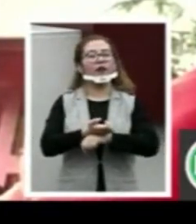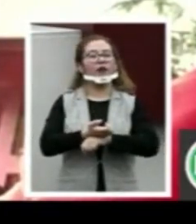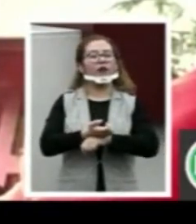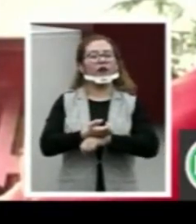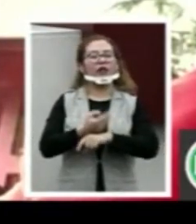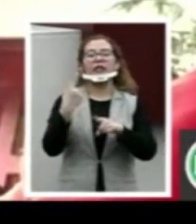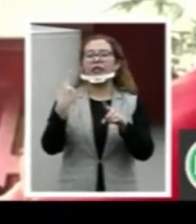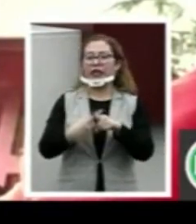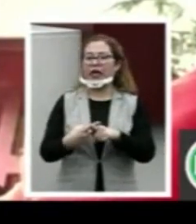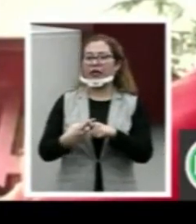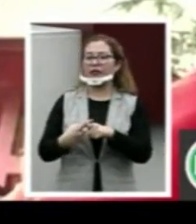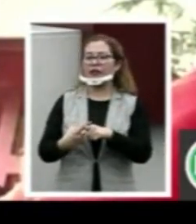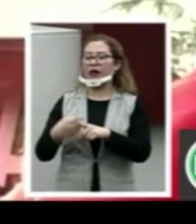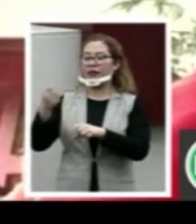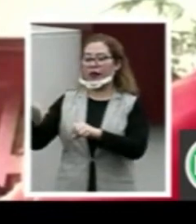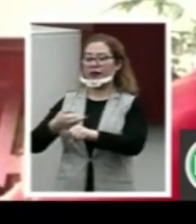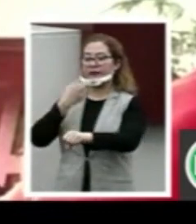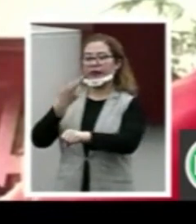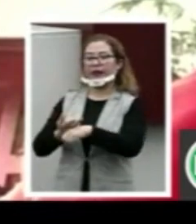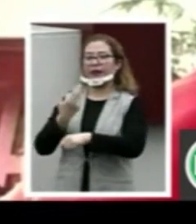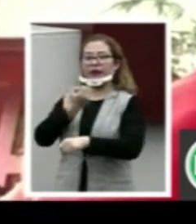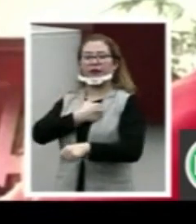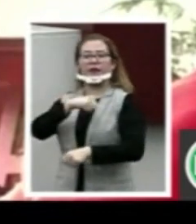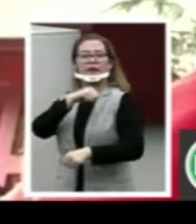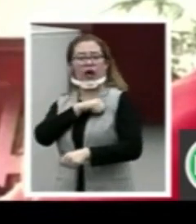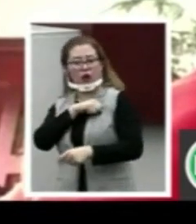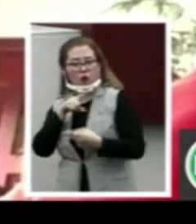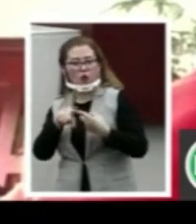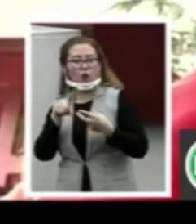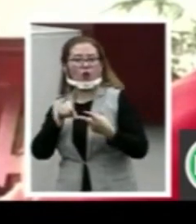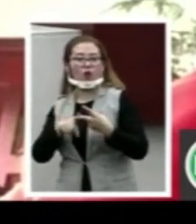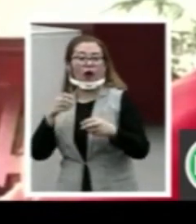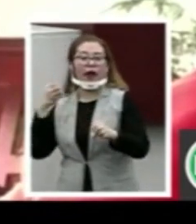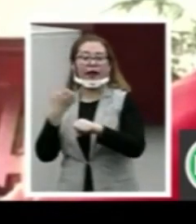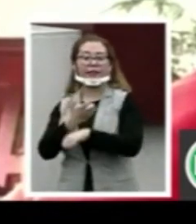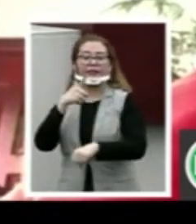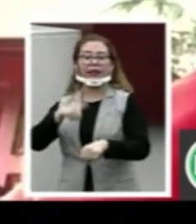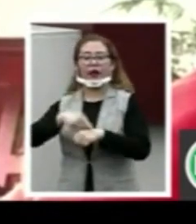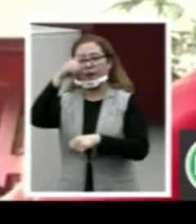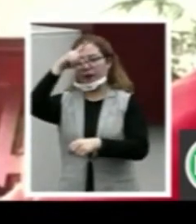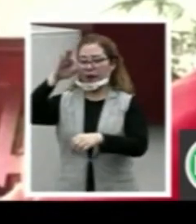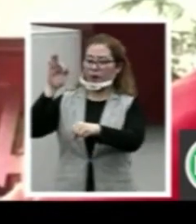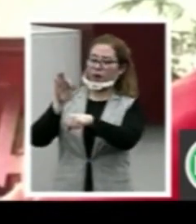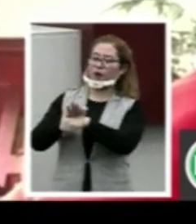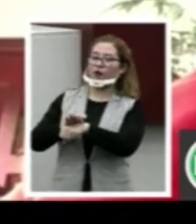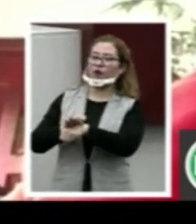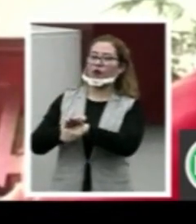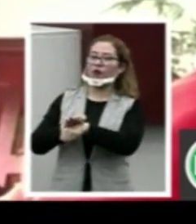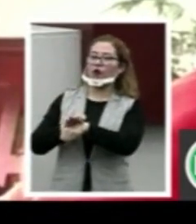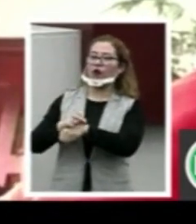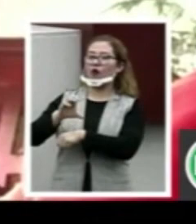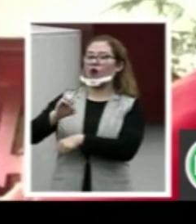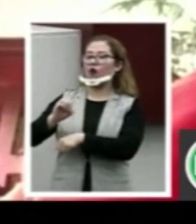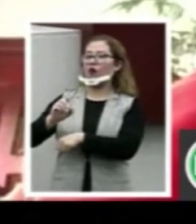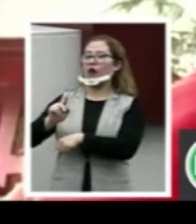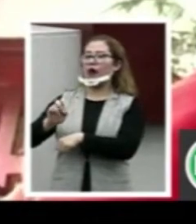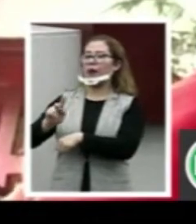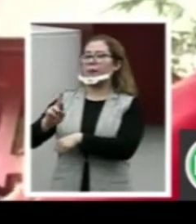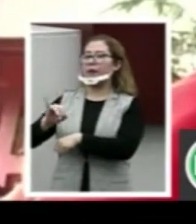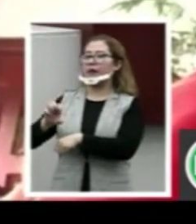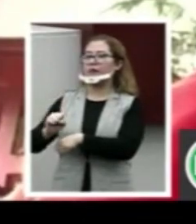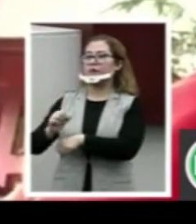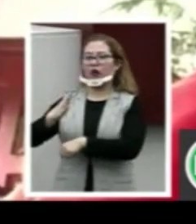quien ha presentado 30 iniciativas de ley y se le han desechado cinco. Humberto Alonso y José Luis Juárez Díaz, Noticieros Canal 7.